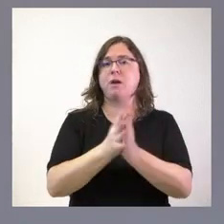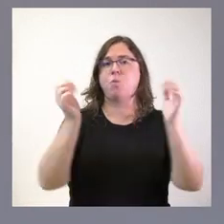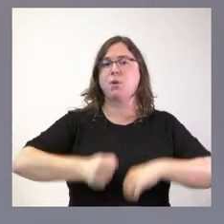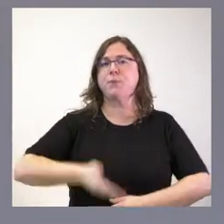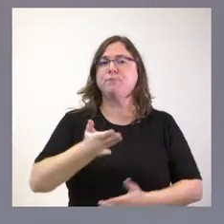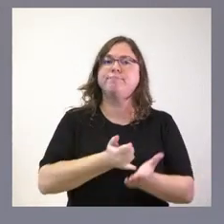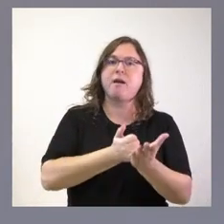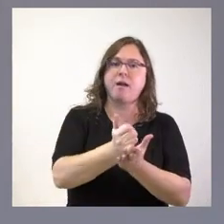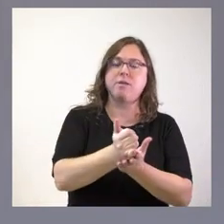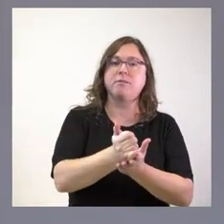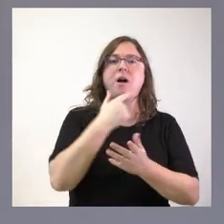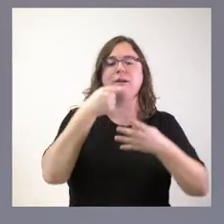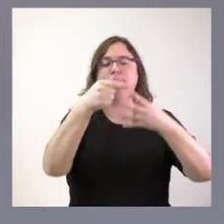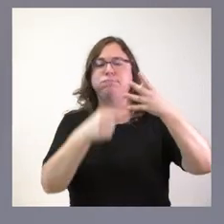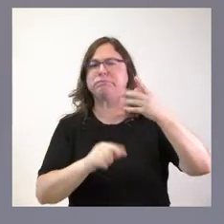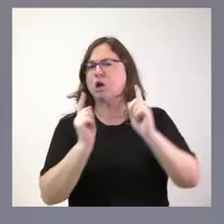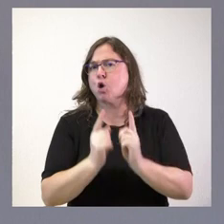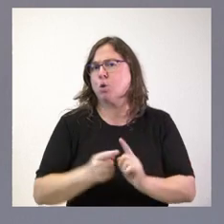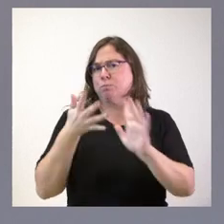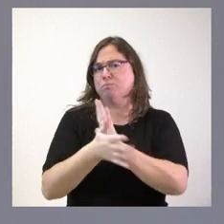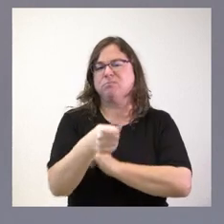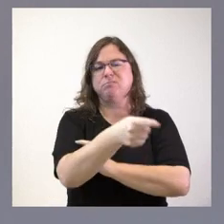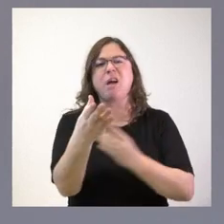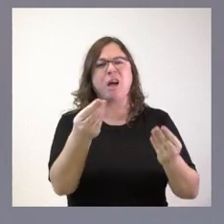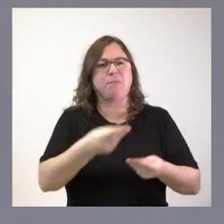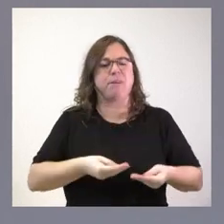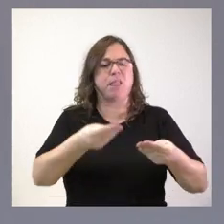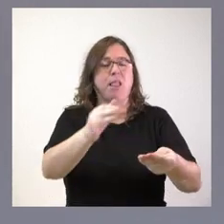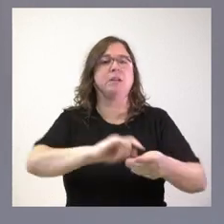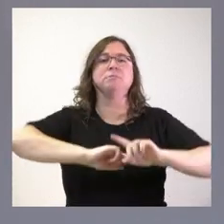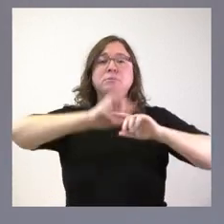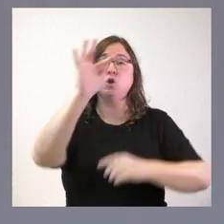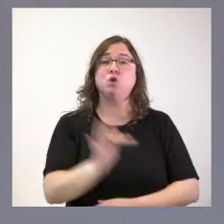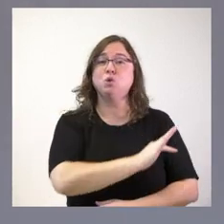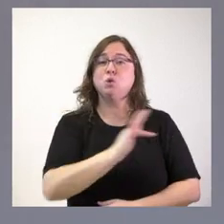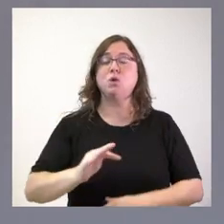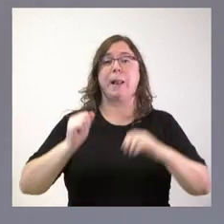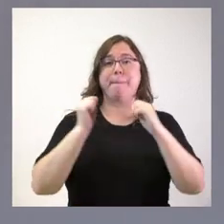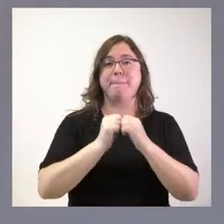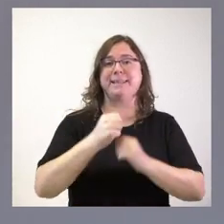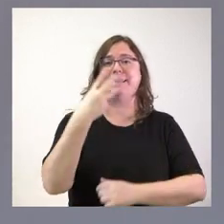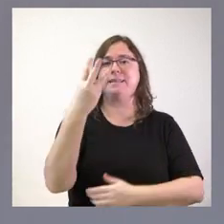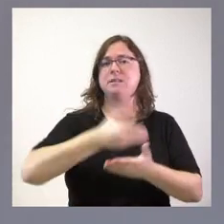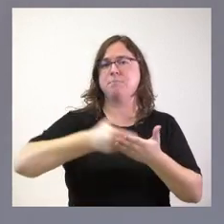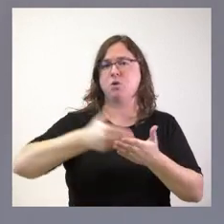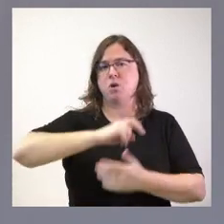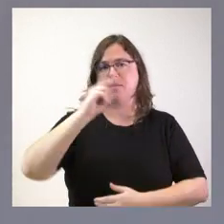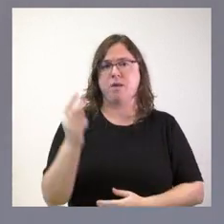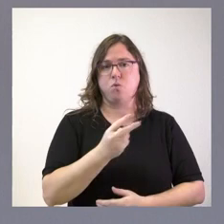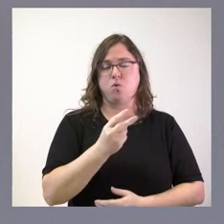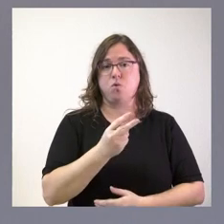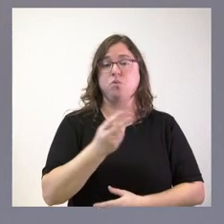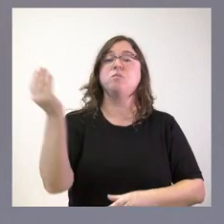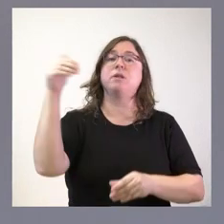Y paso a detallarlos muy brevemente, porque tiene usted esto en la documentación. El total del importe asciende a 23 millones de euros, que